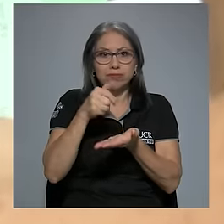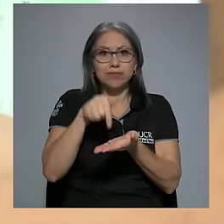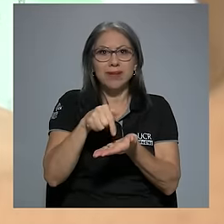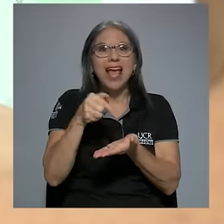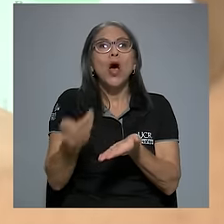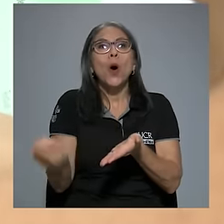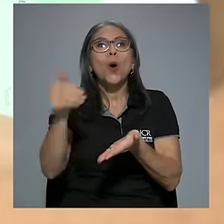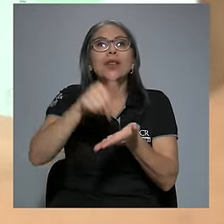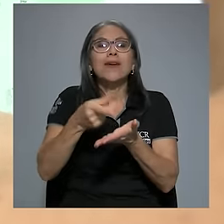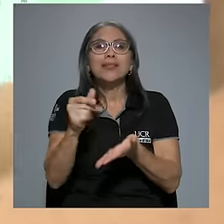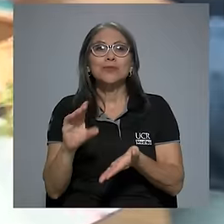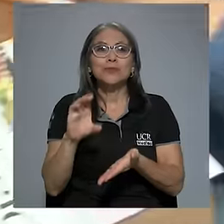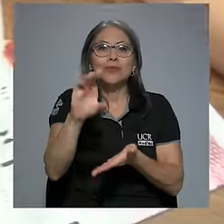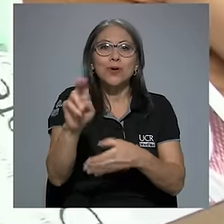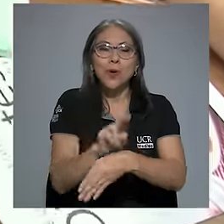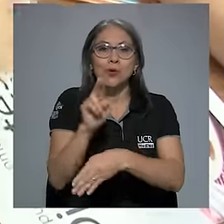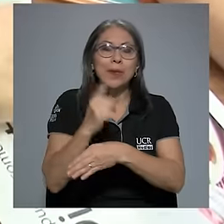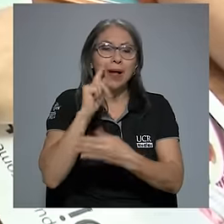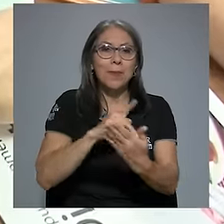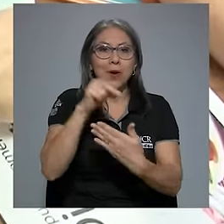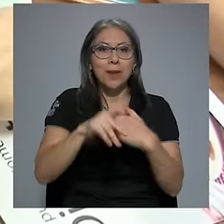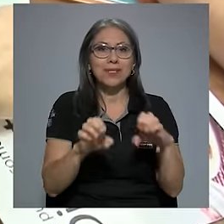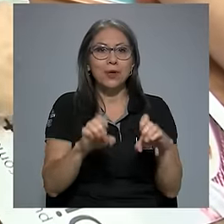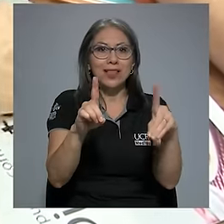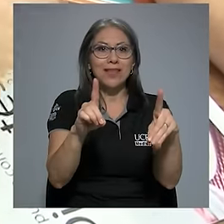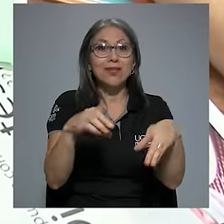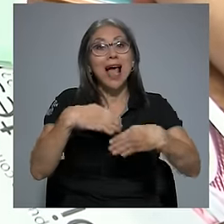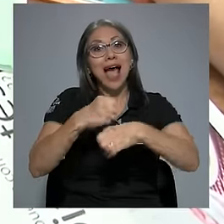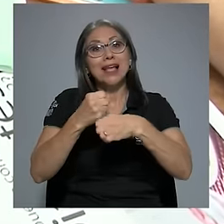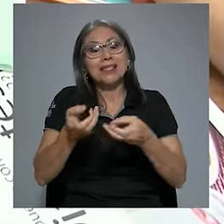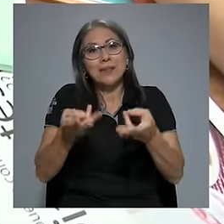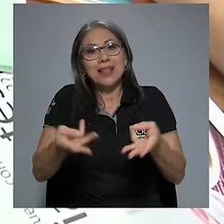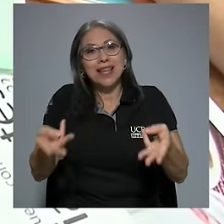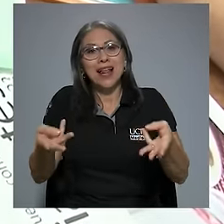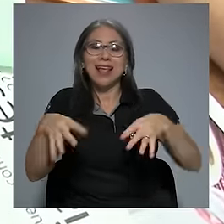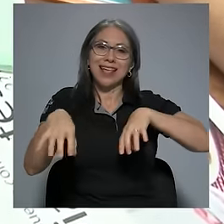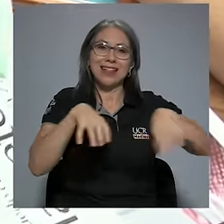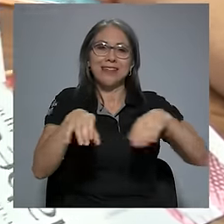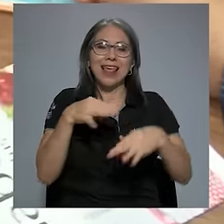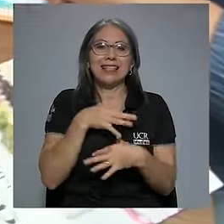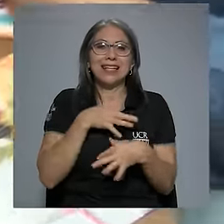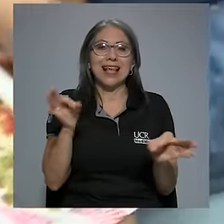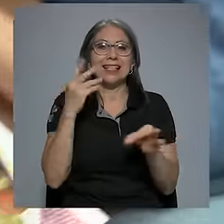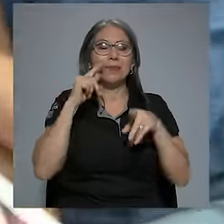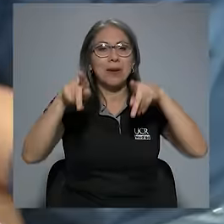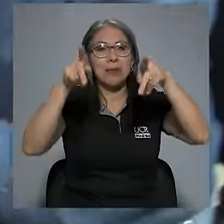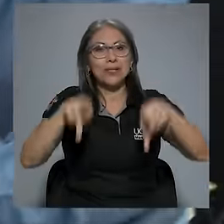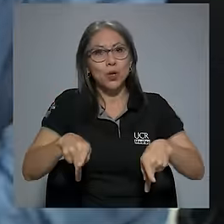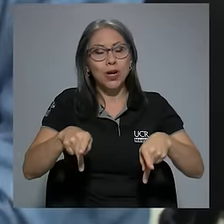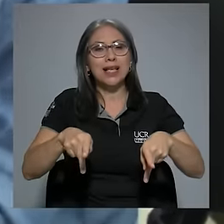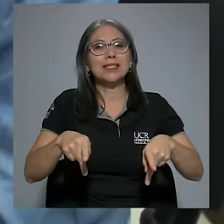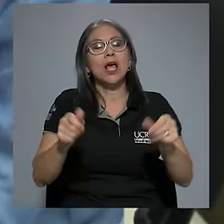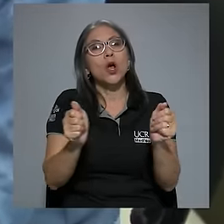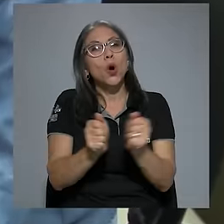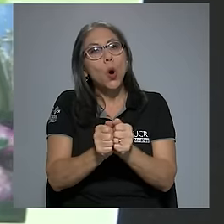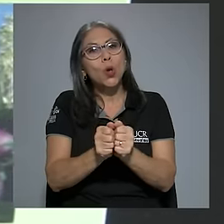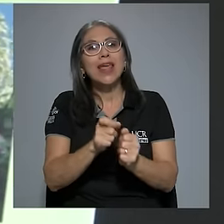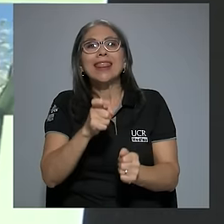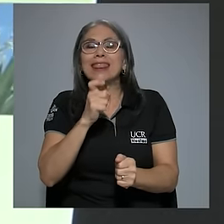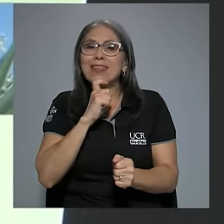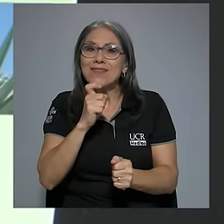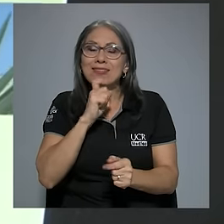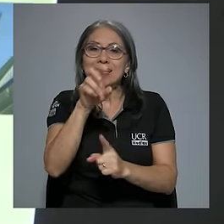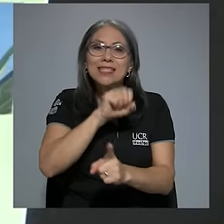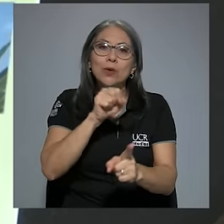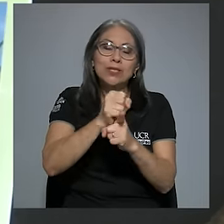programas educativos, la producción de material y en actividades gratuitas para personas que viven en vulnerabilidad económica